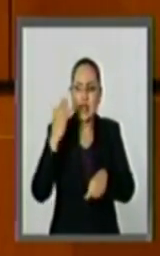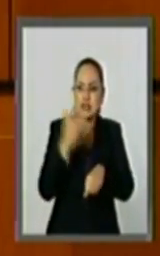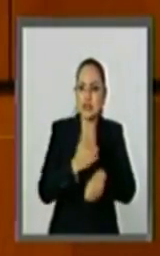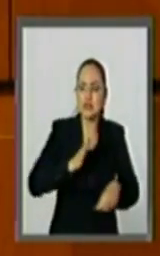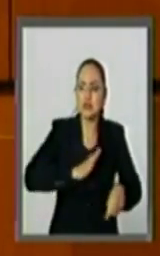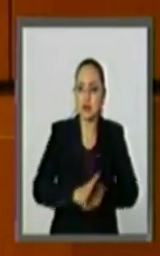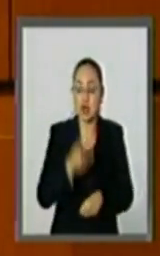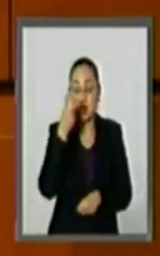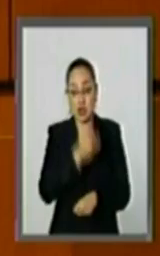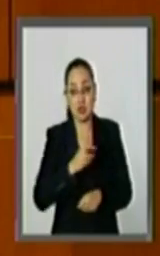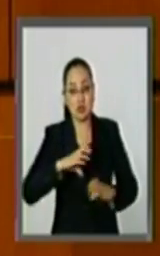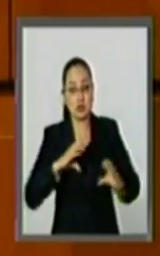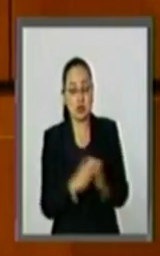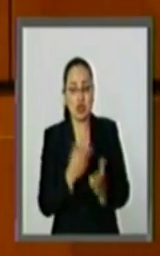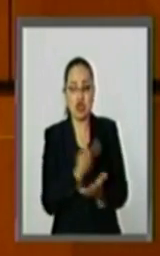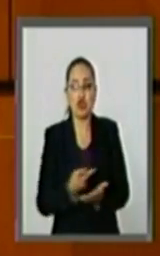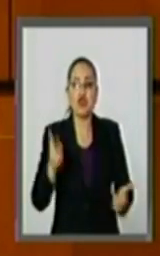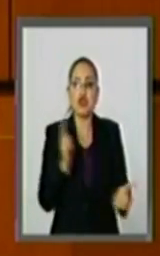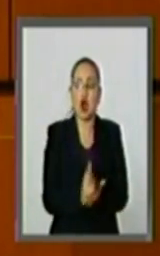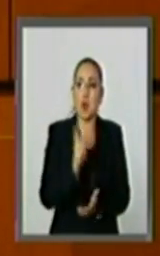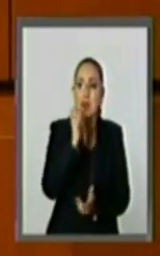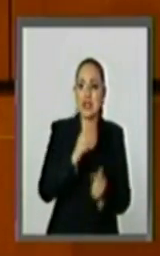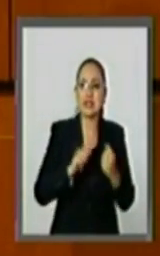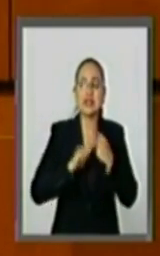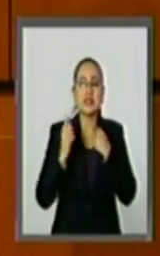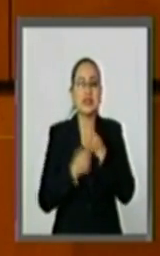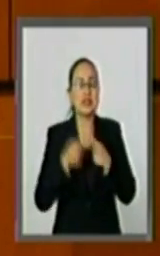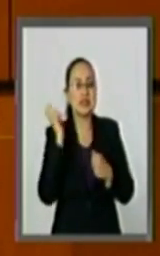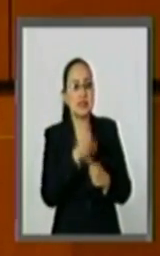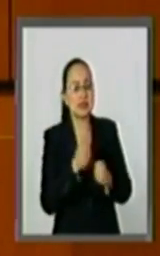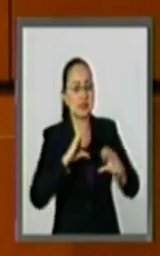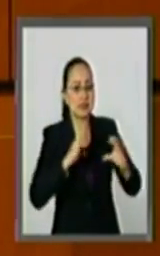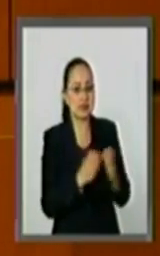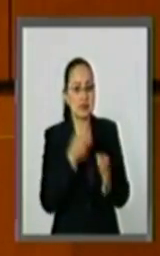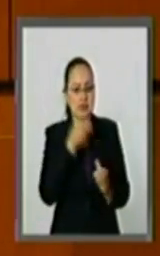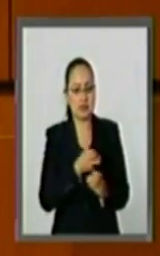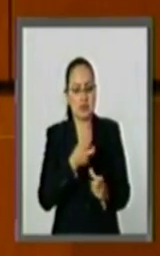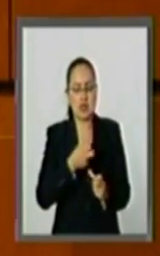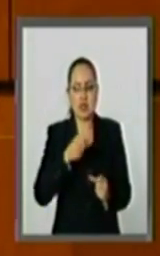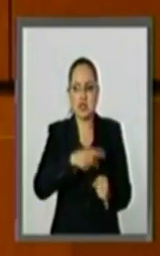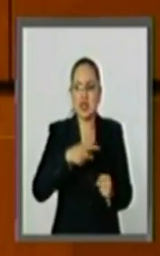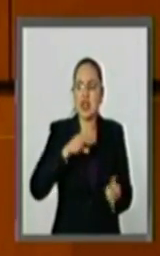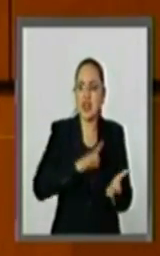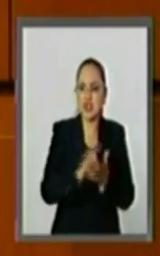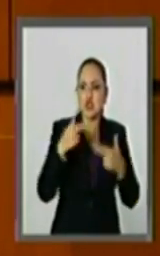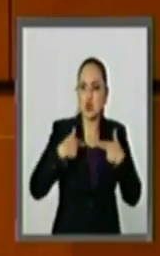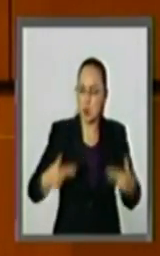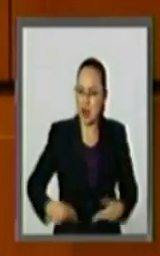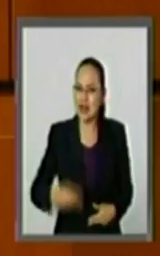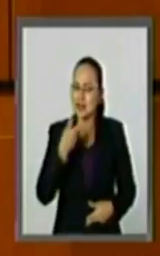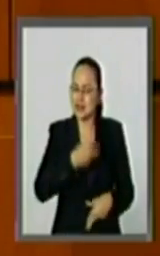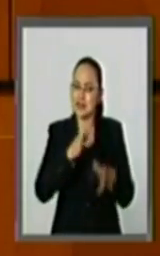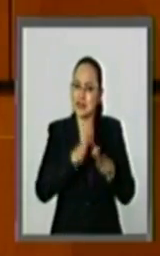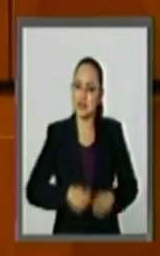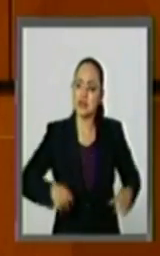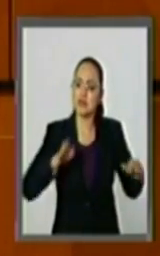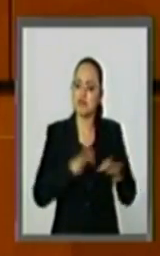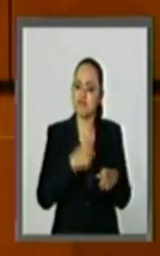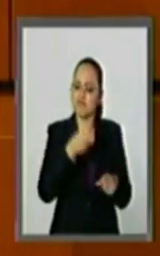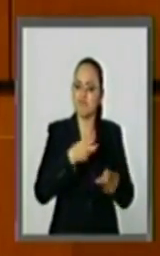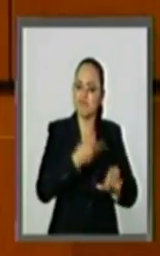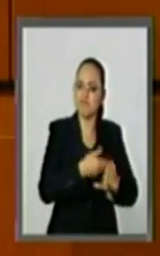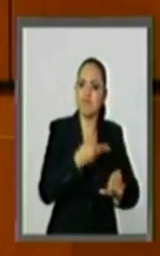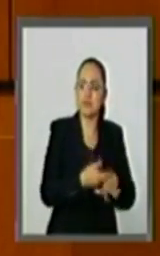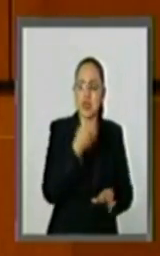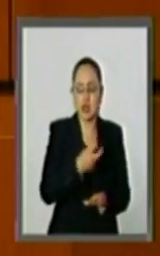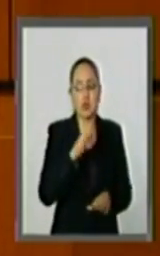Trabajamos con un doble lenguaje, pero le pegamos fuertemente al tema de los derechos humanos de esta población. Por